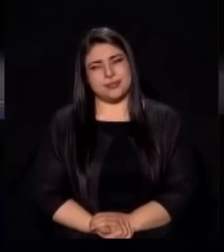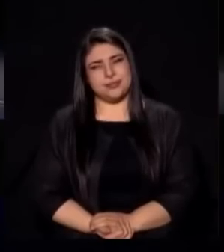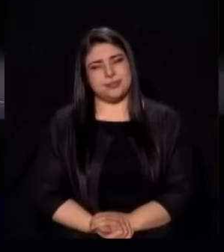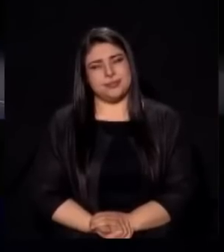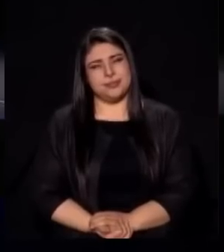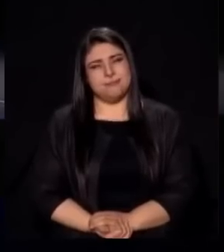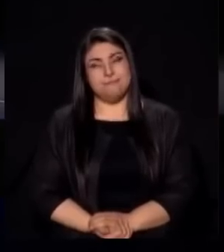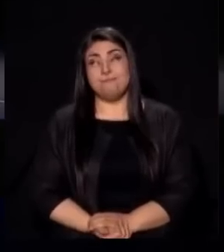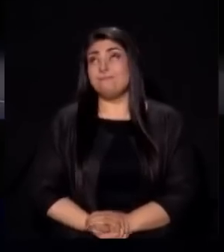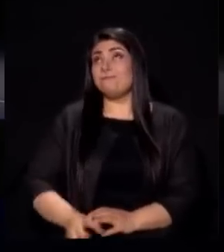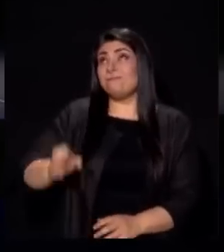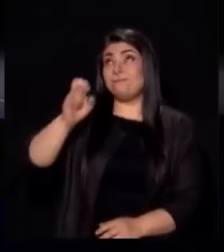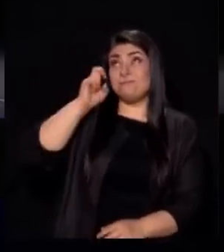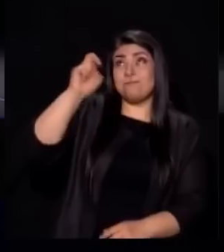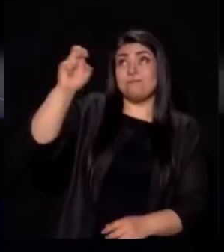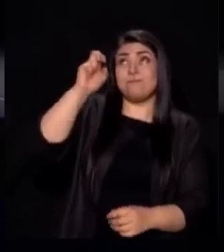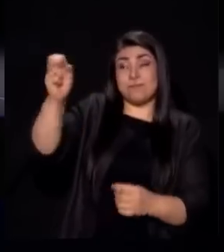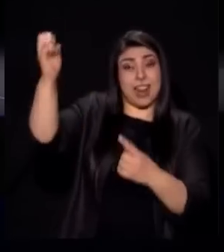Nuestra Herencia